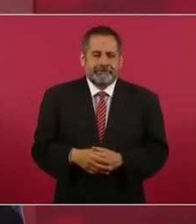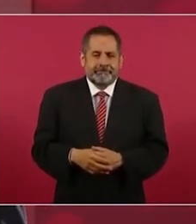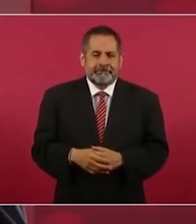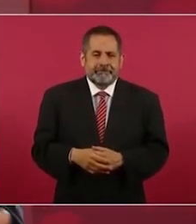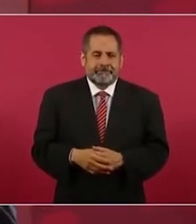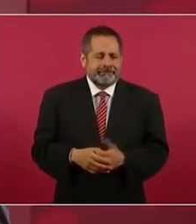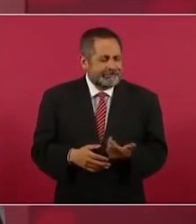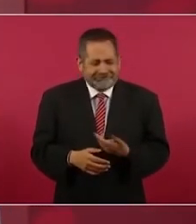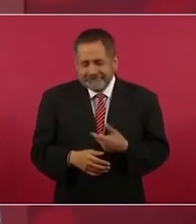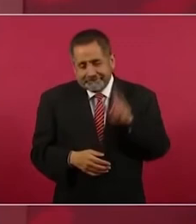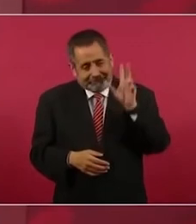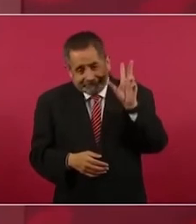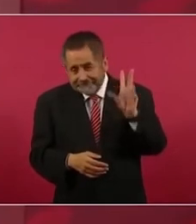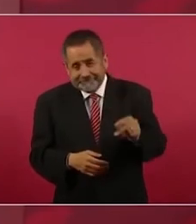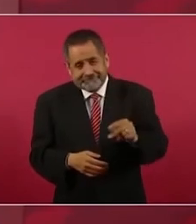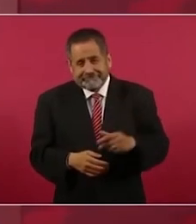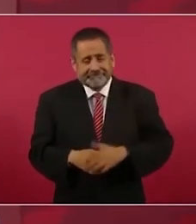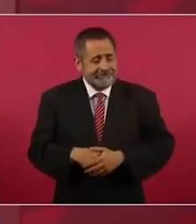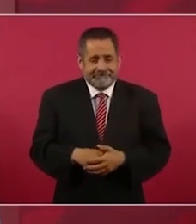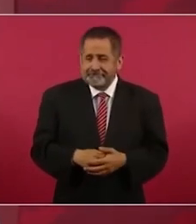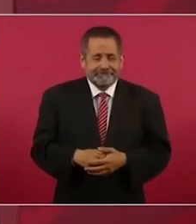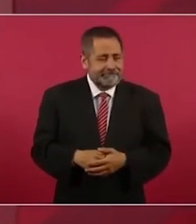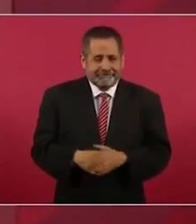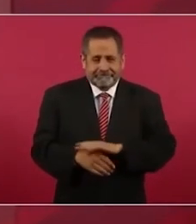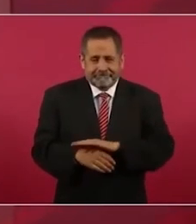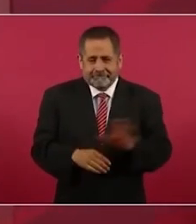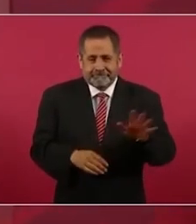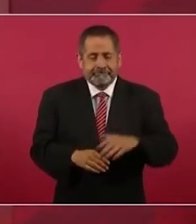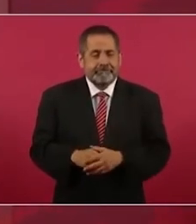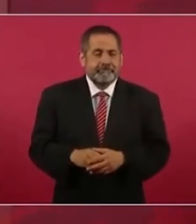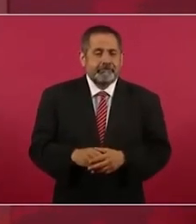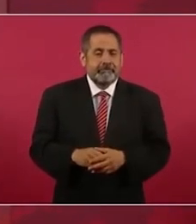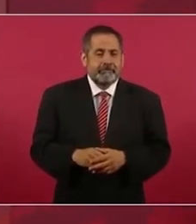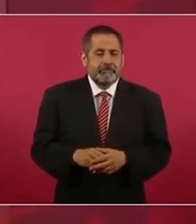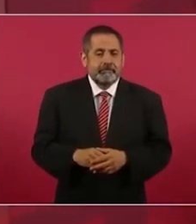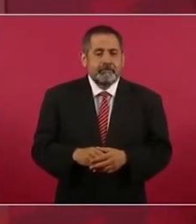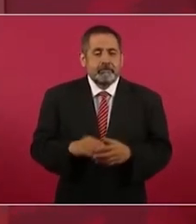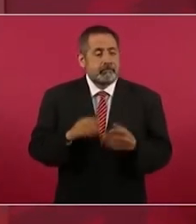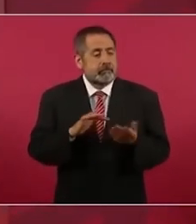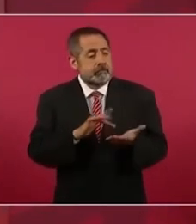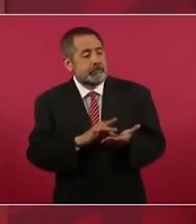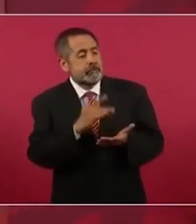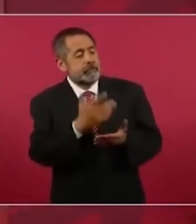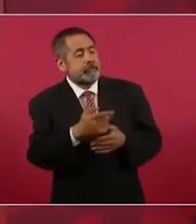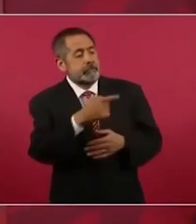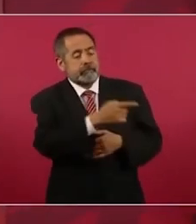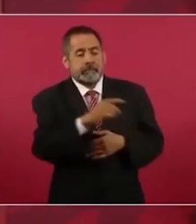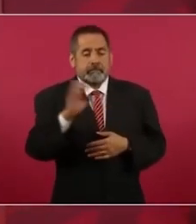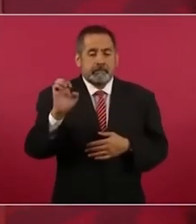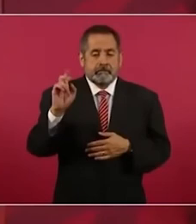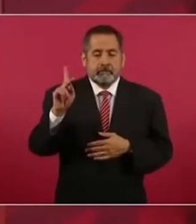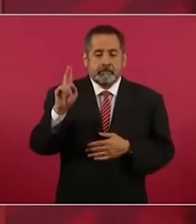pues no yo lo que hice fue agradecerle a Peña Nieto